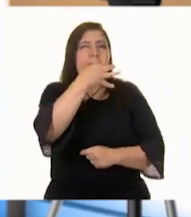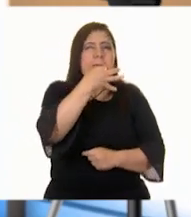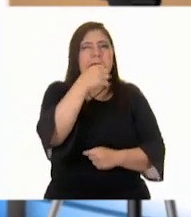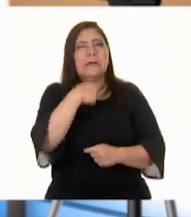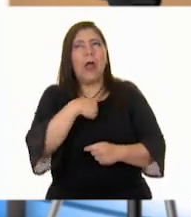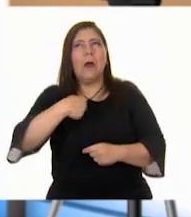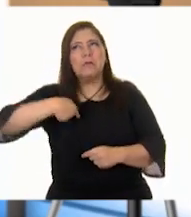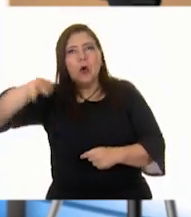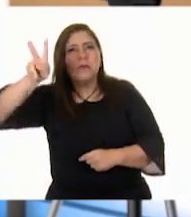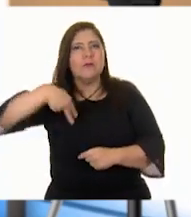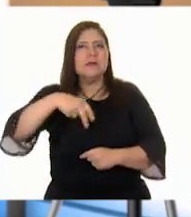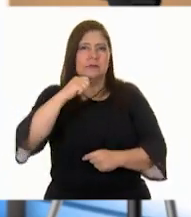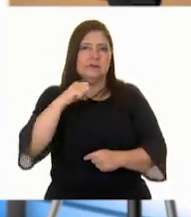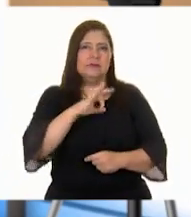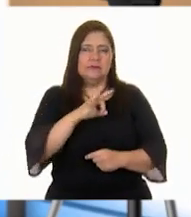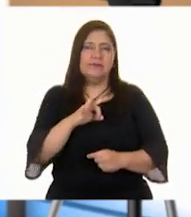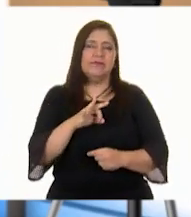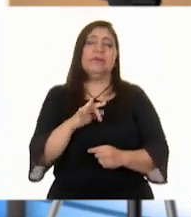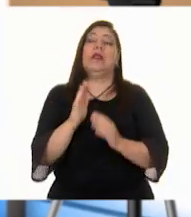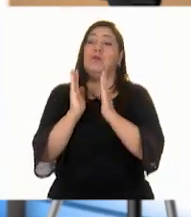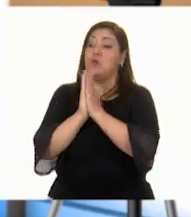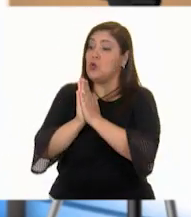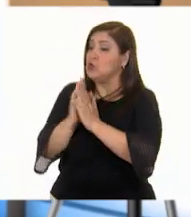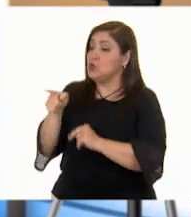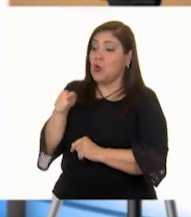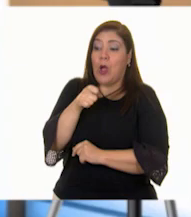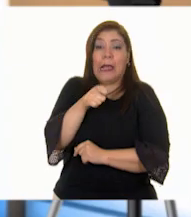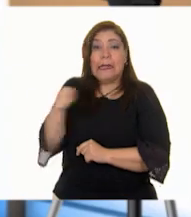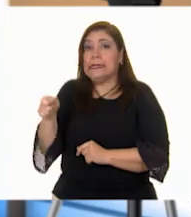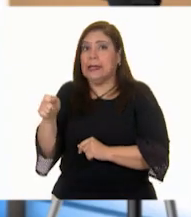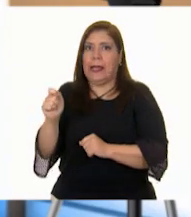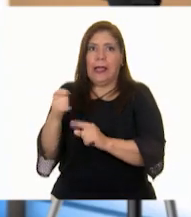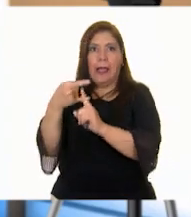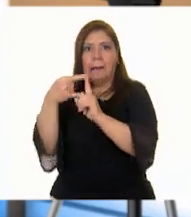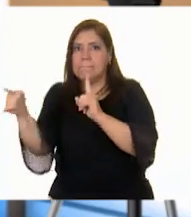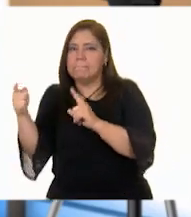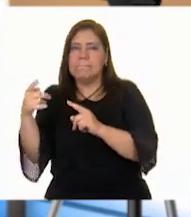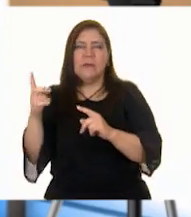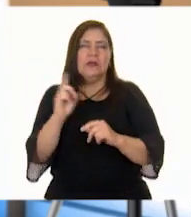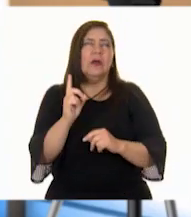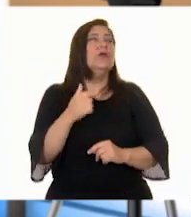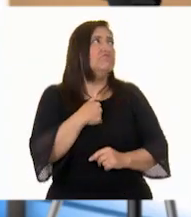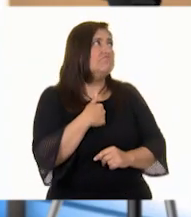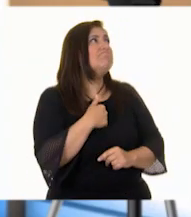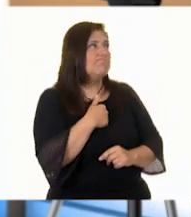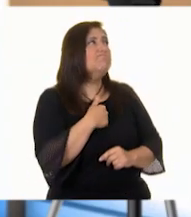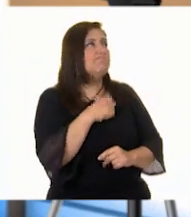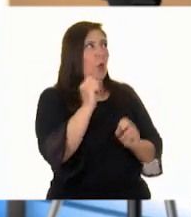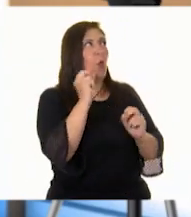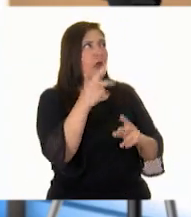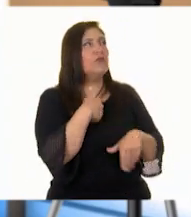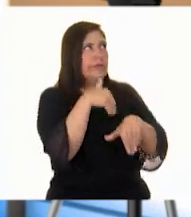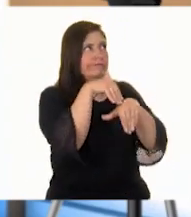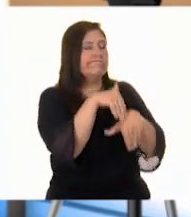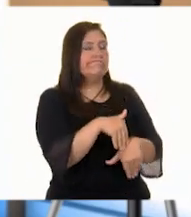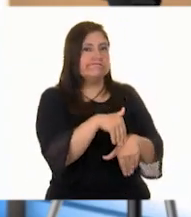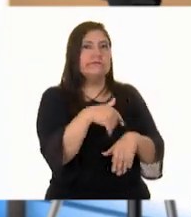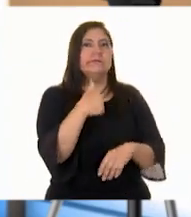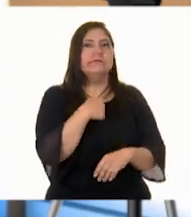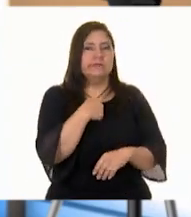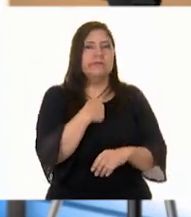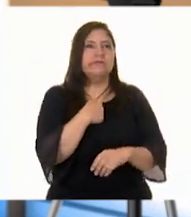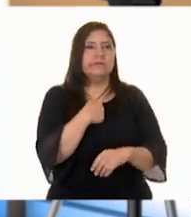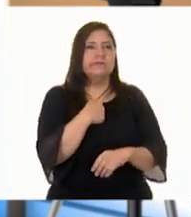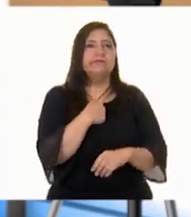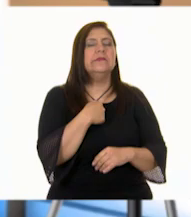y me pidió que no le abriera la puerta a nadie. Y yo soy muy obediente, me quedé